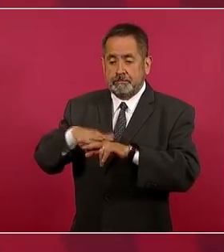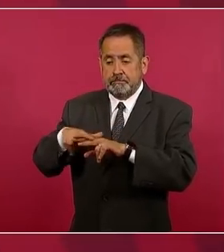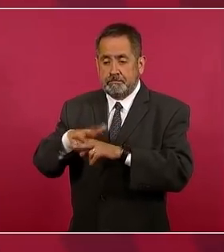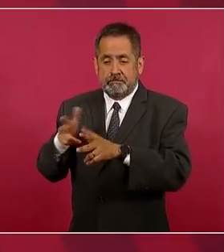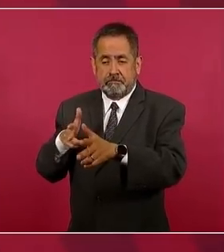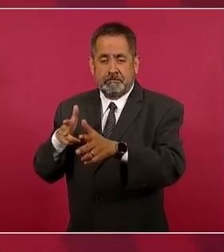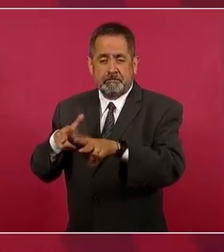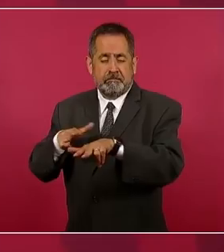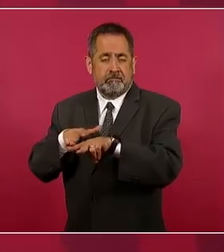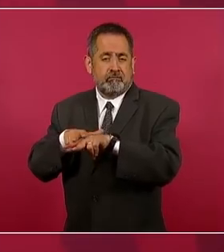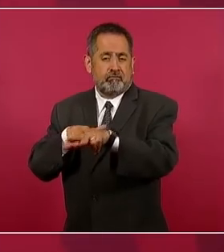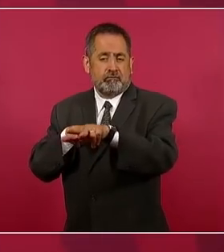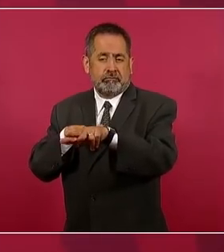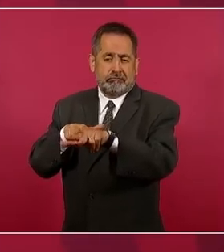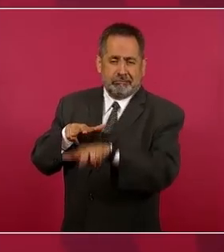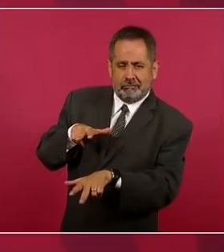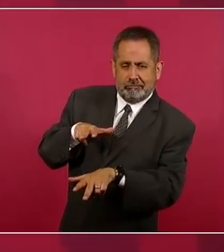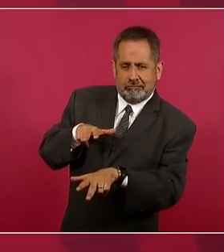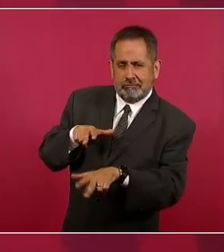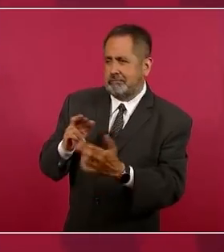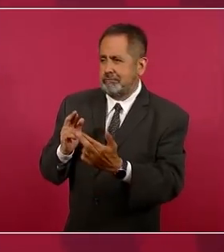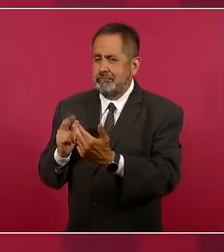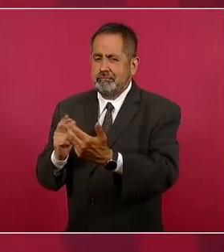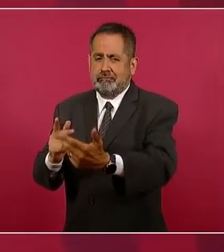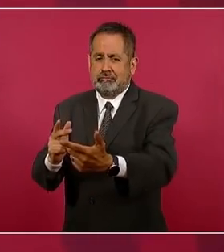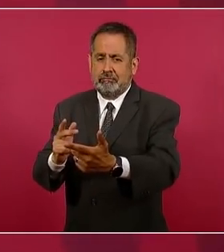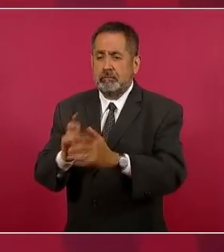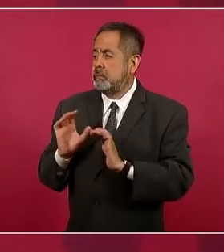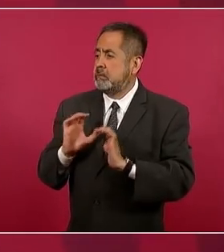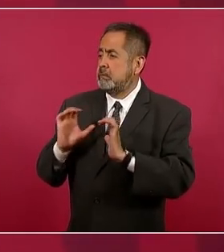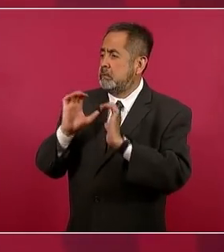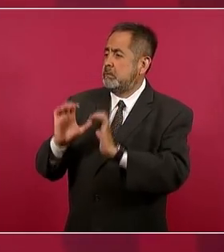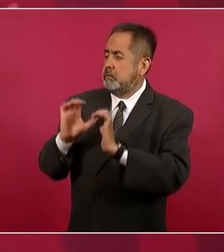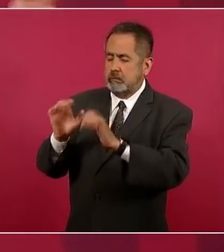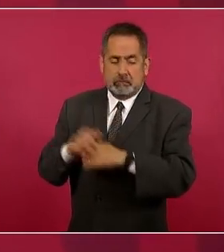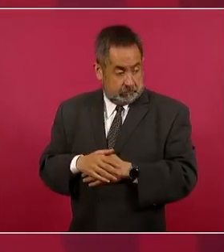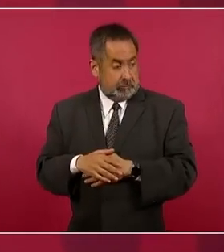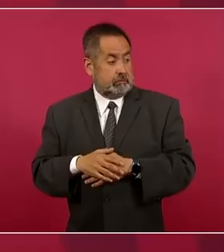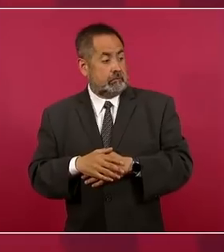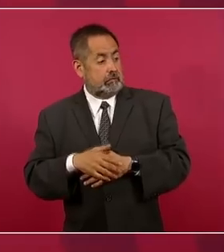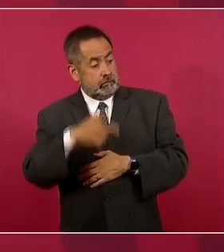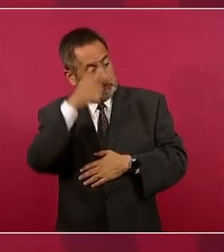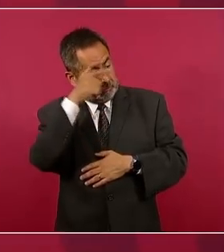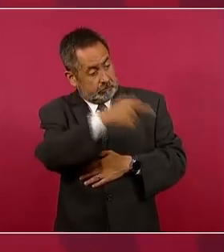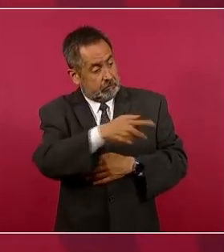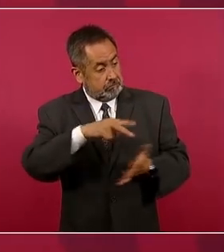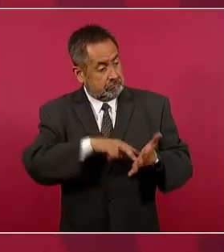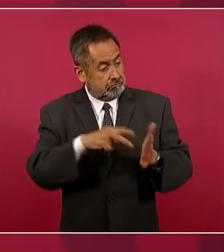Ya salieron estructuristas, ingenieros estructuristas.